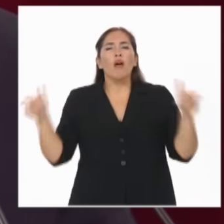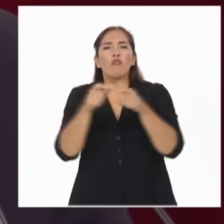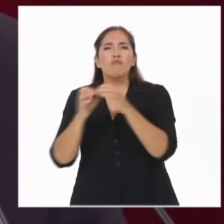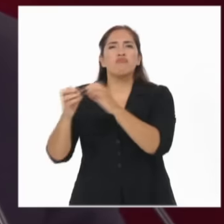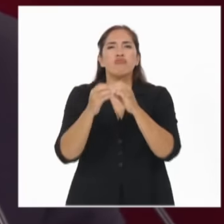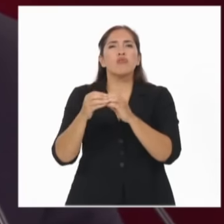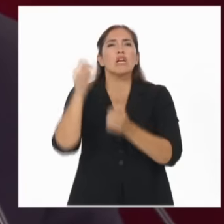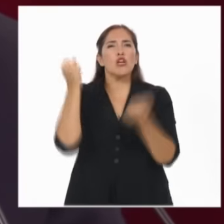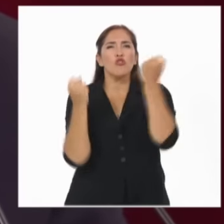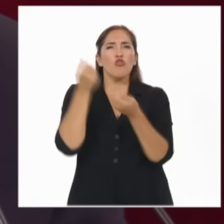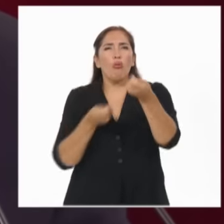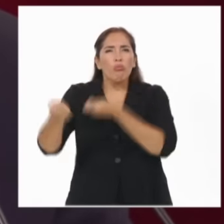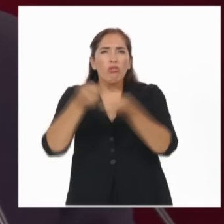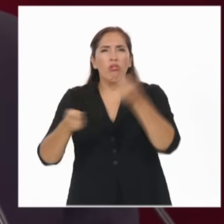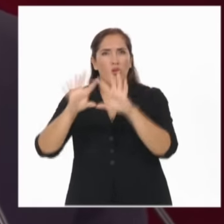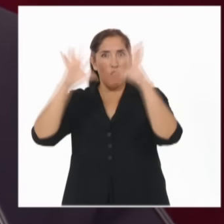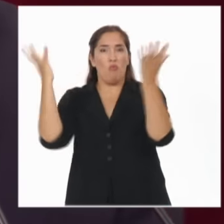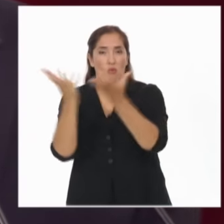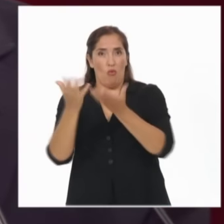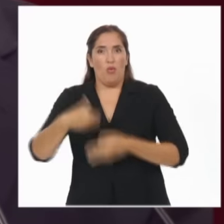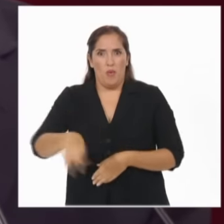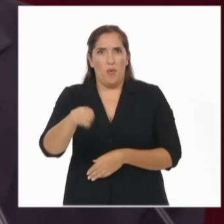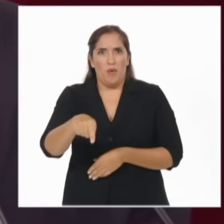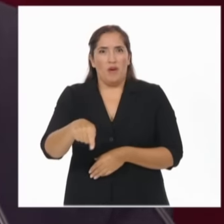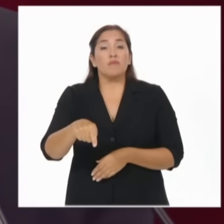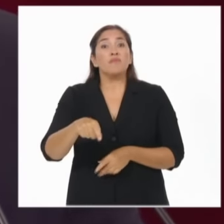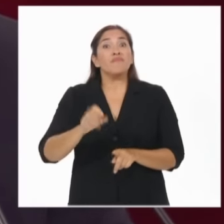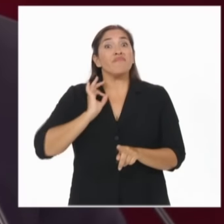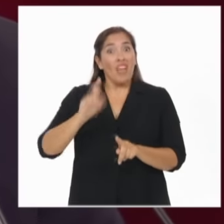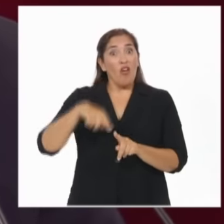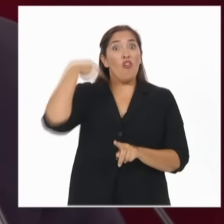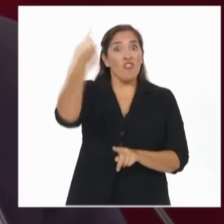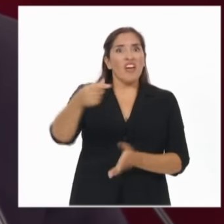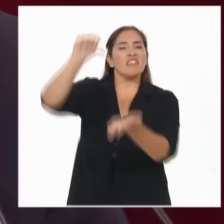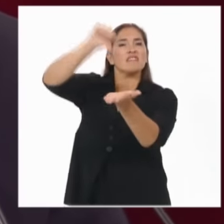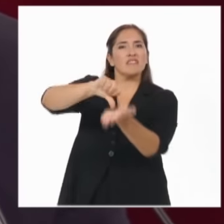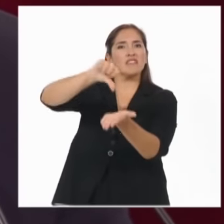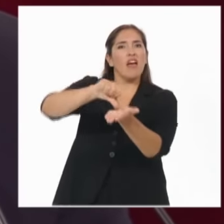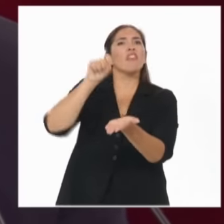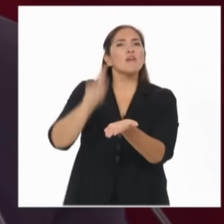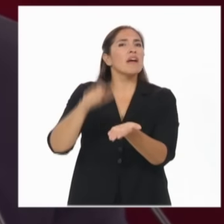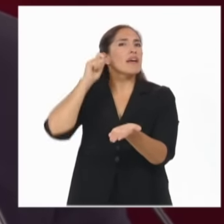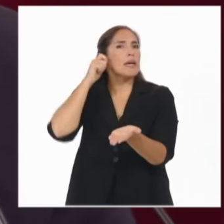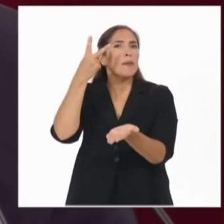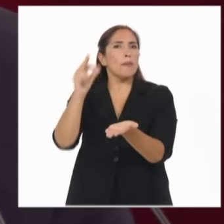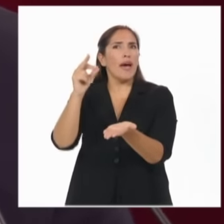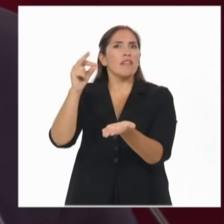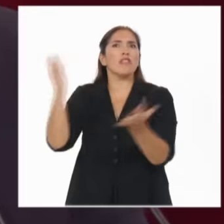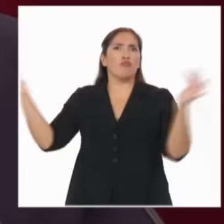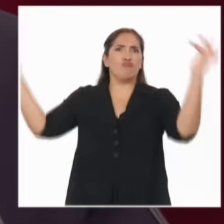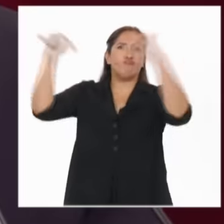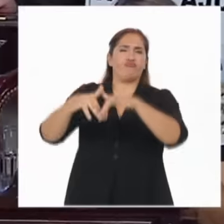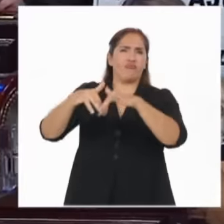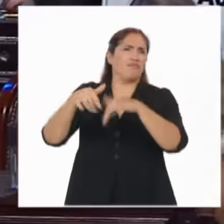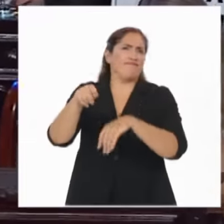Económico Mundial. Y el año que viene, la Argentina será sede del G20, uno de los foros más